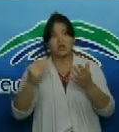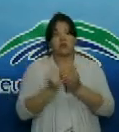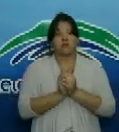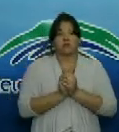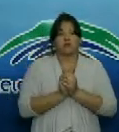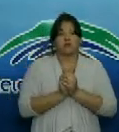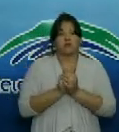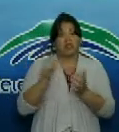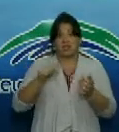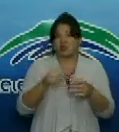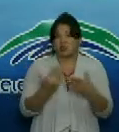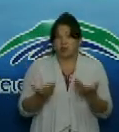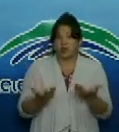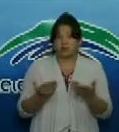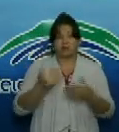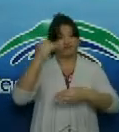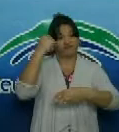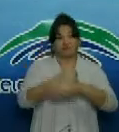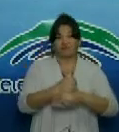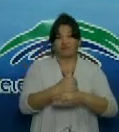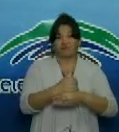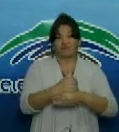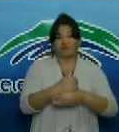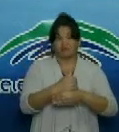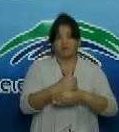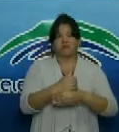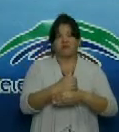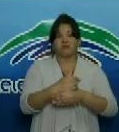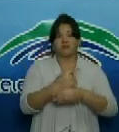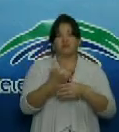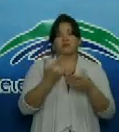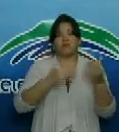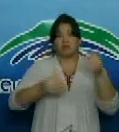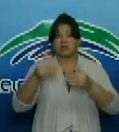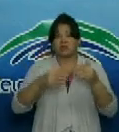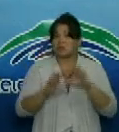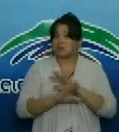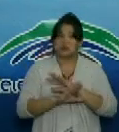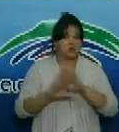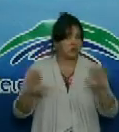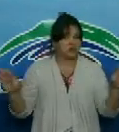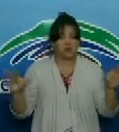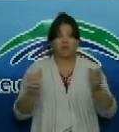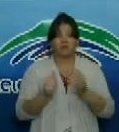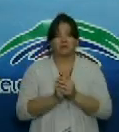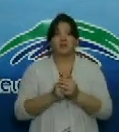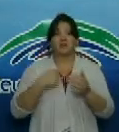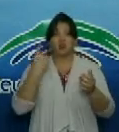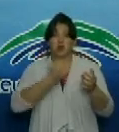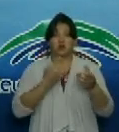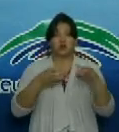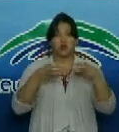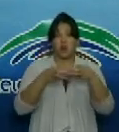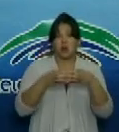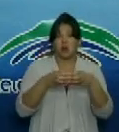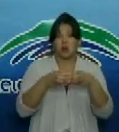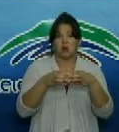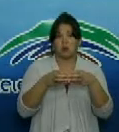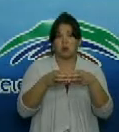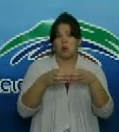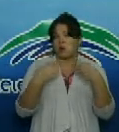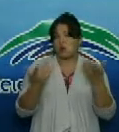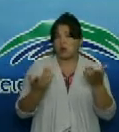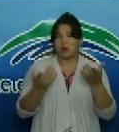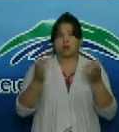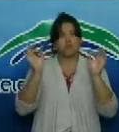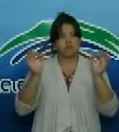limitada la participación y nosotros nos dieron la posibilidad de los equipos que clasificaran los equipos que